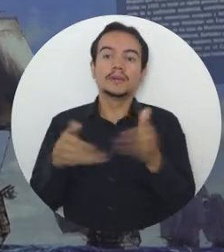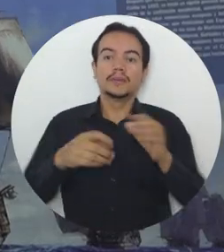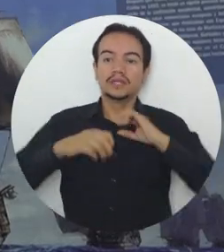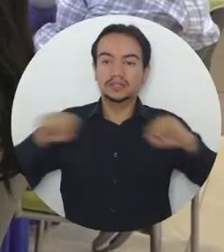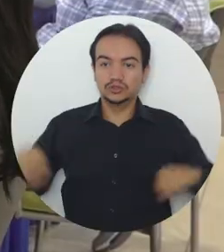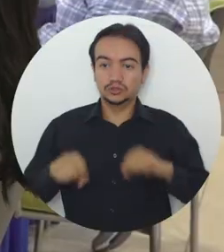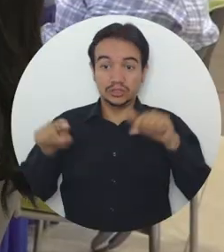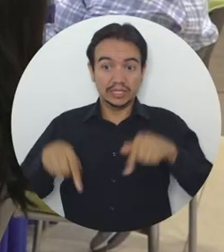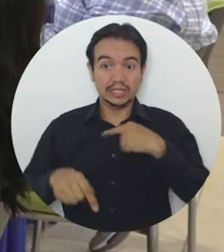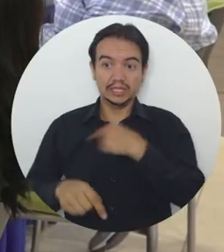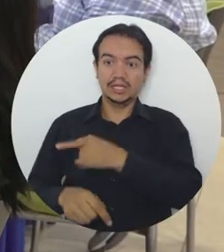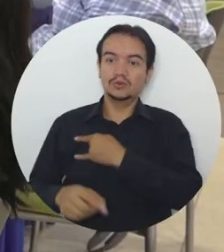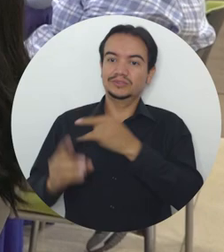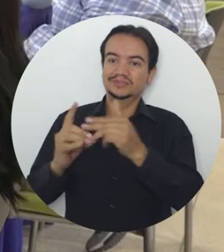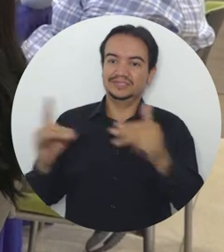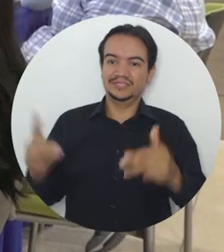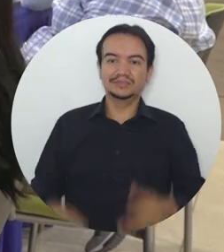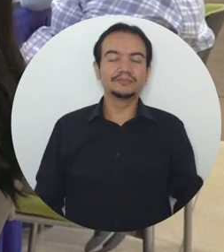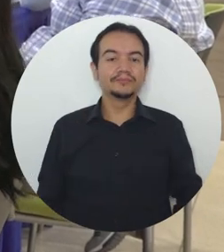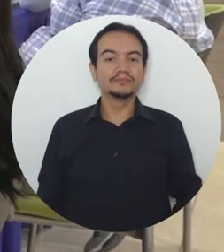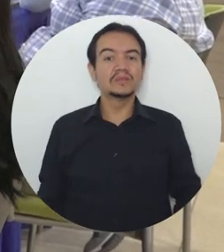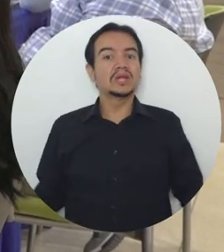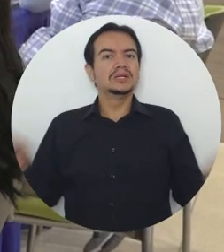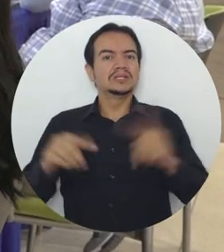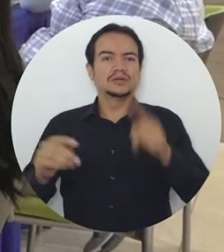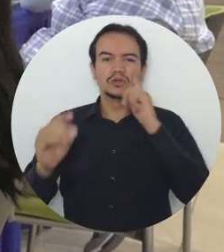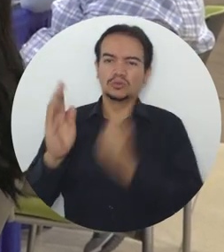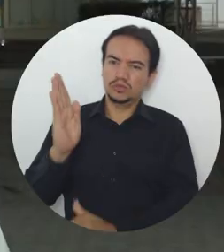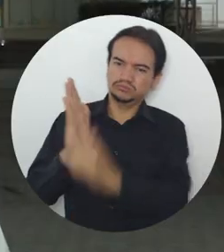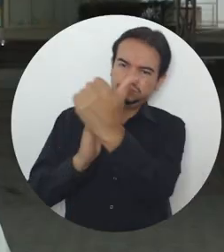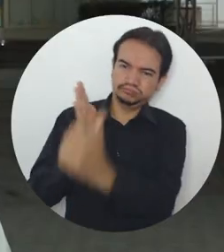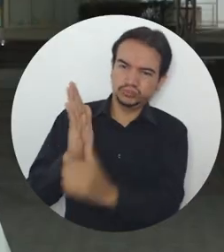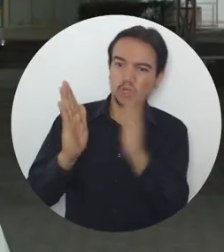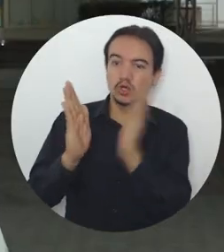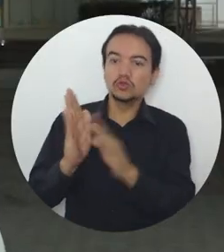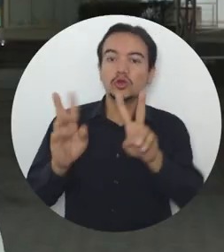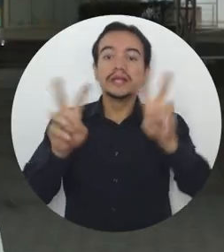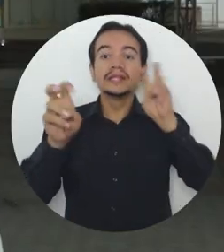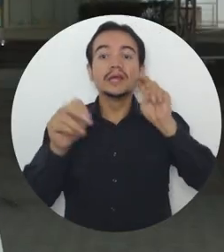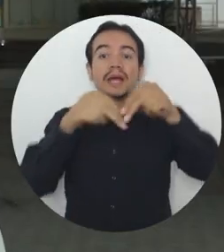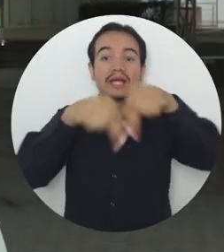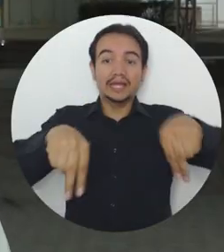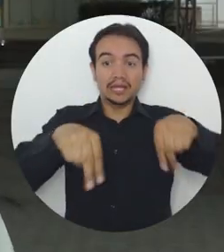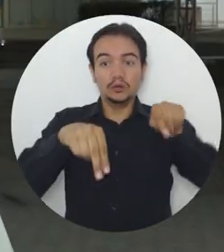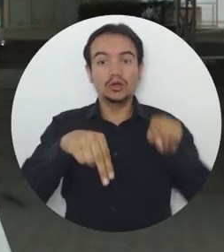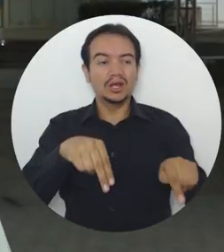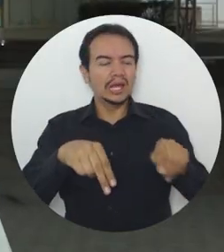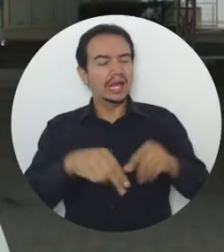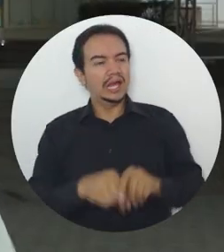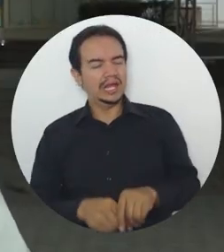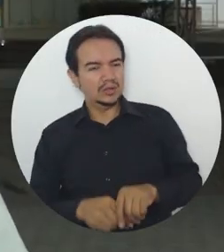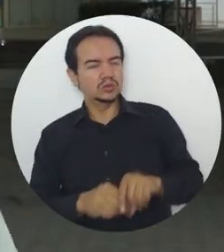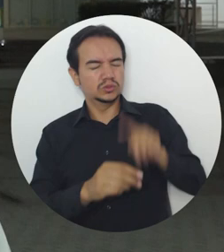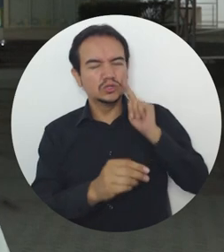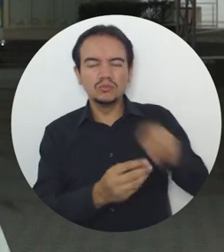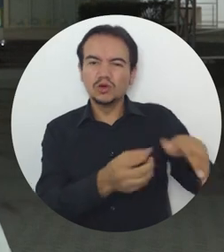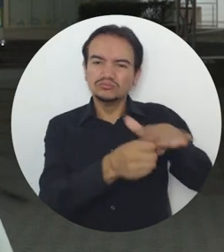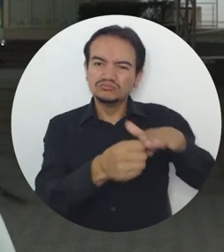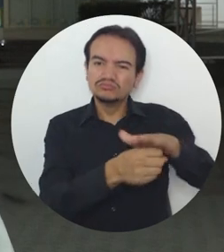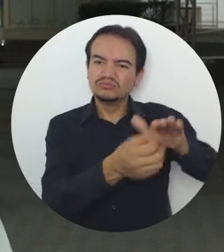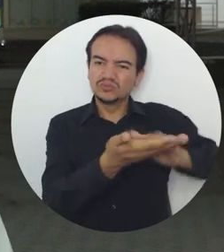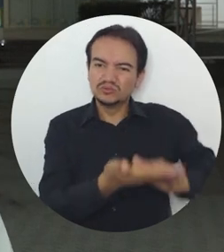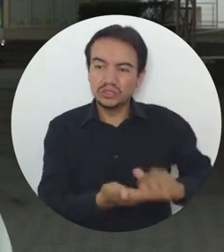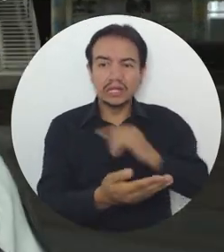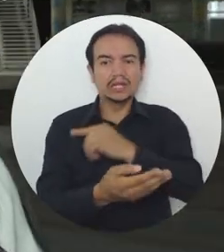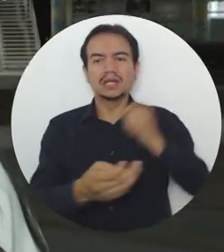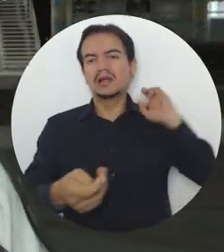Universidad del Magdalena. Hablamos sobre los informes también del Protocolo de Atención Basado en Género, que es una apuesta que lleva la Universidad del Magdalena del